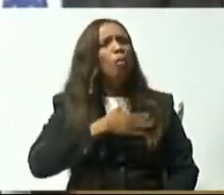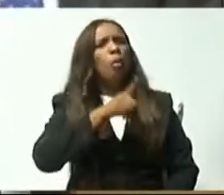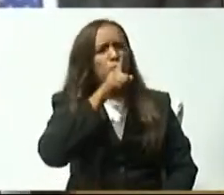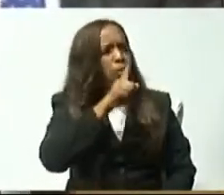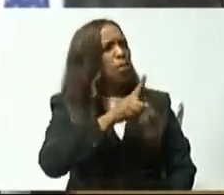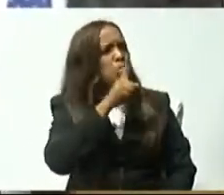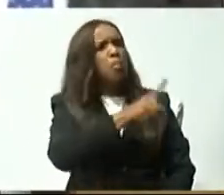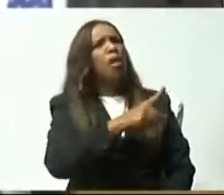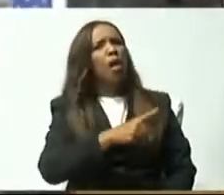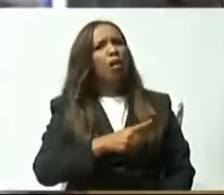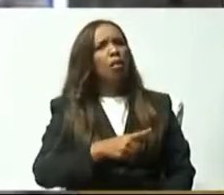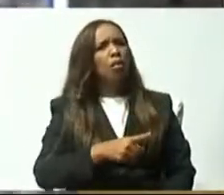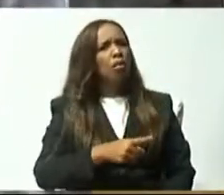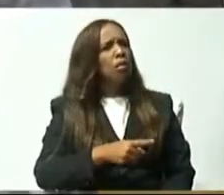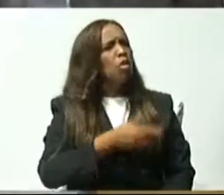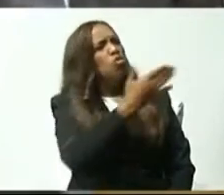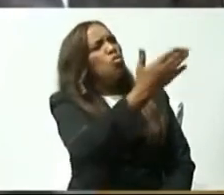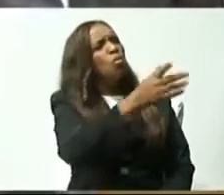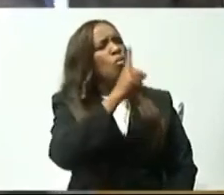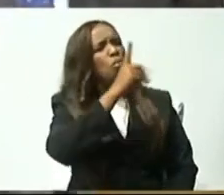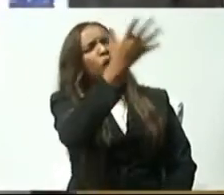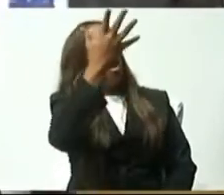Yo creo que la clase política